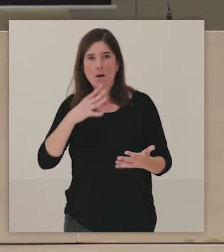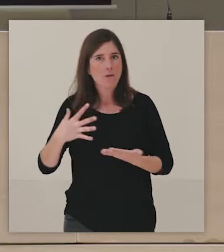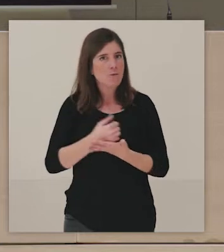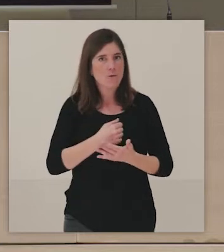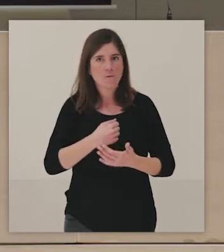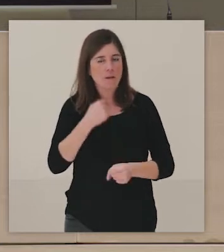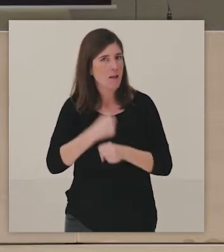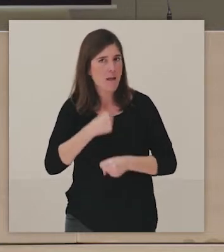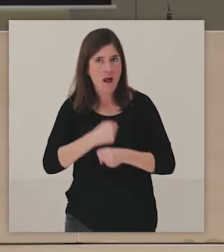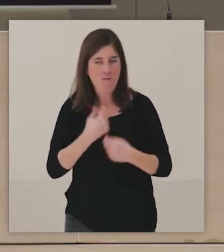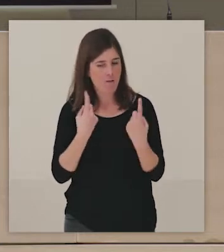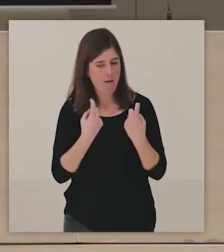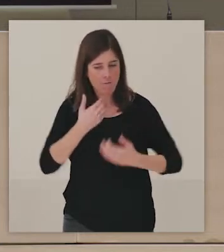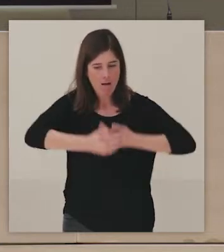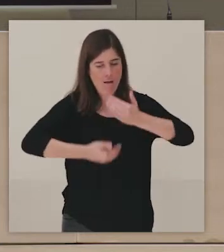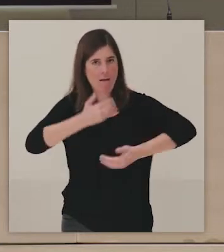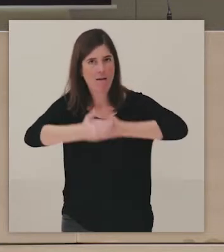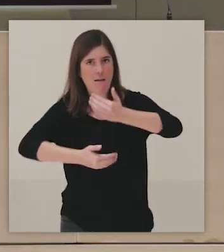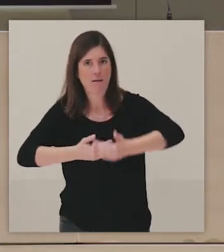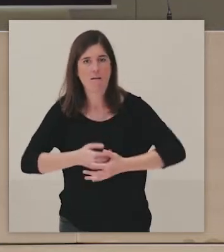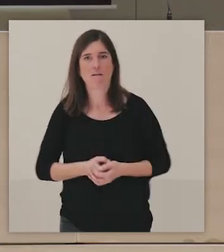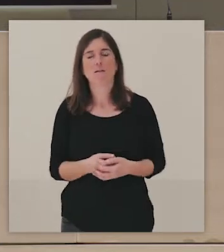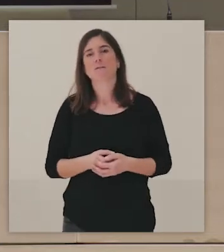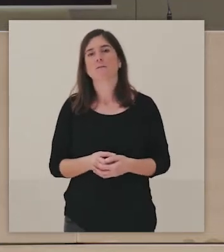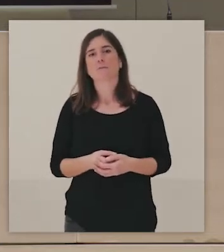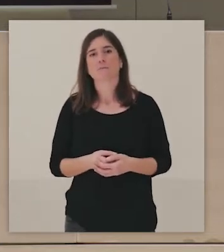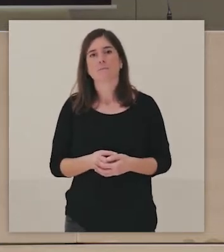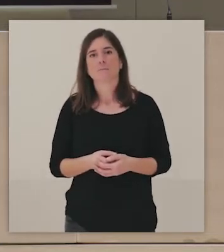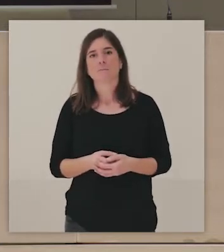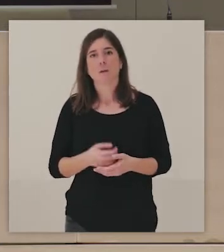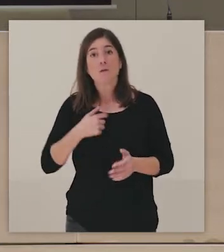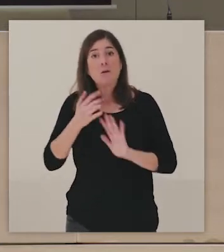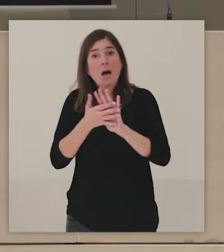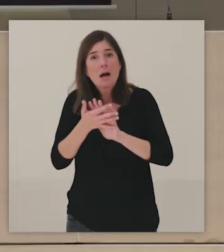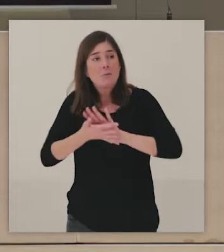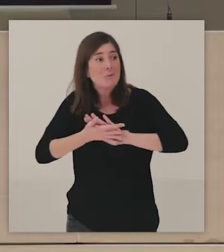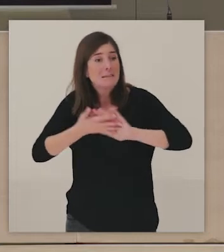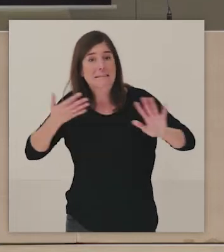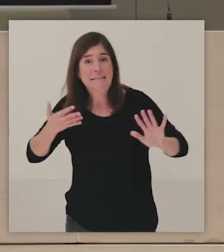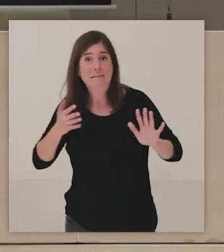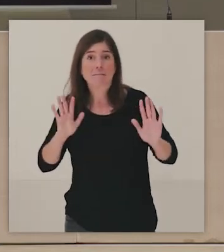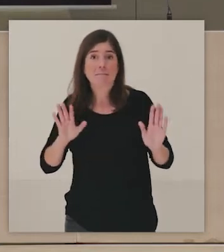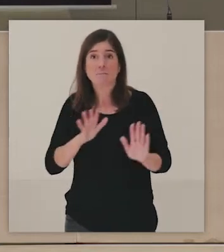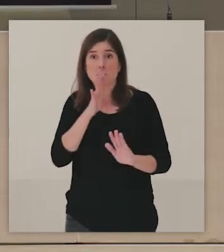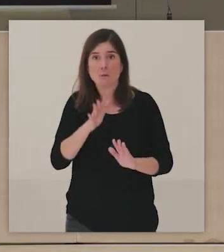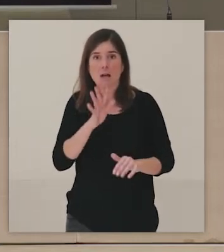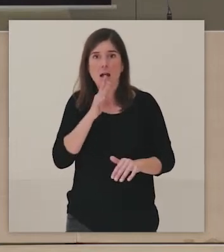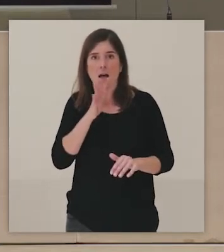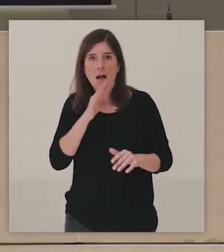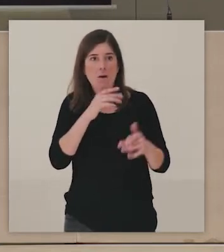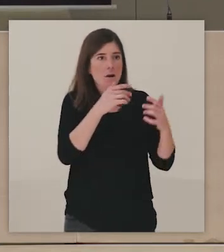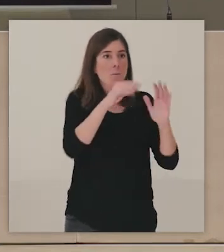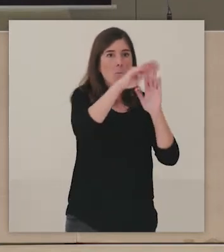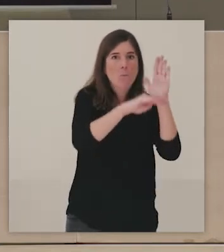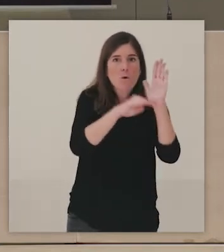camino y nos quedan cosas por hacer. Bueno, voy muy rápido porque ahora voy a